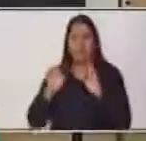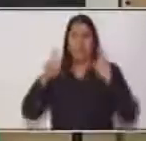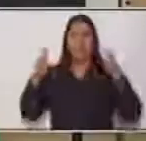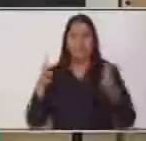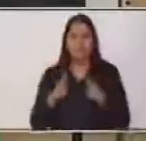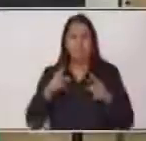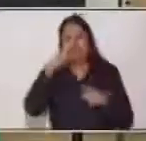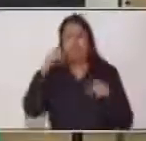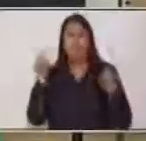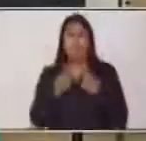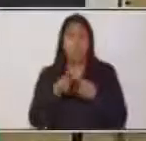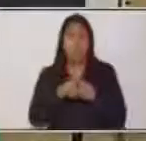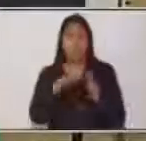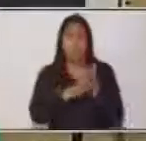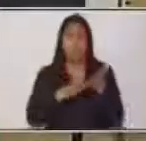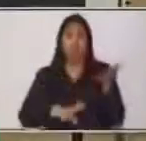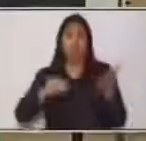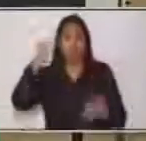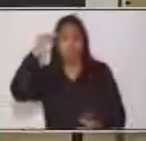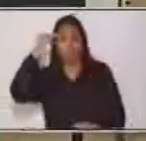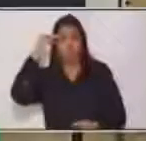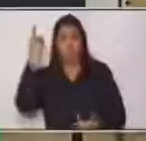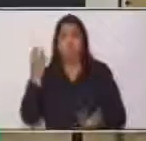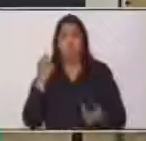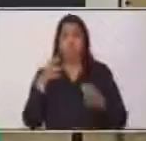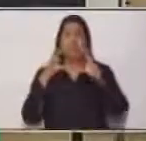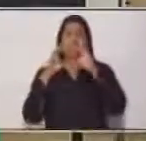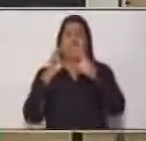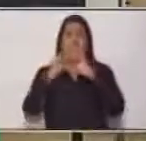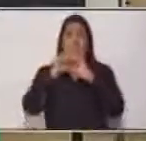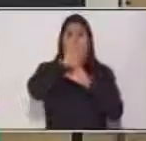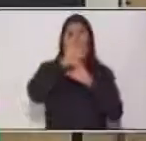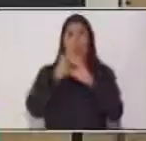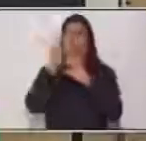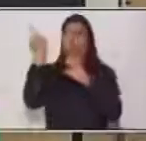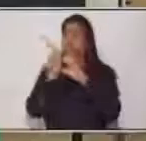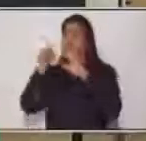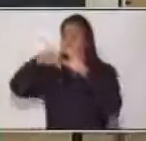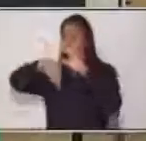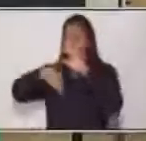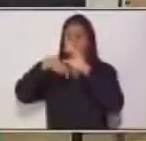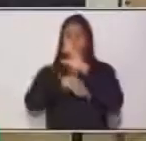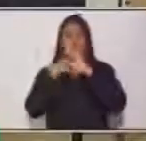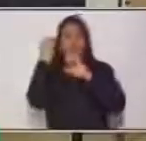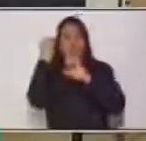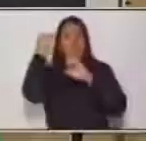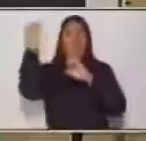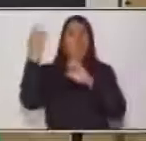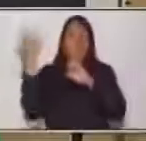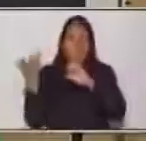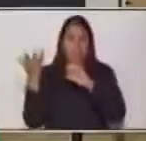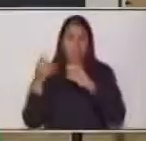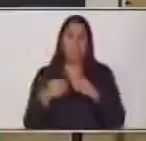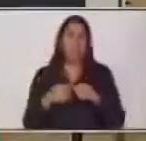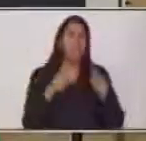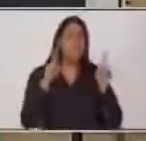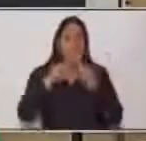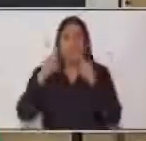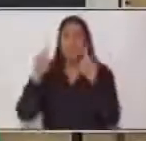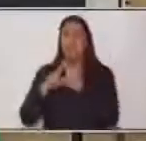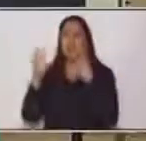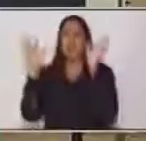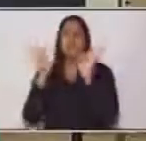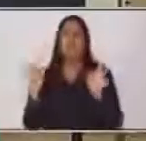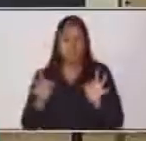mental también, un mapa de telaraña, un diagrama de llaves, un diagrama de flujo. todos los esquemas y